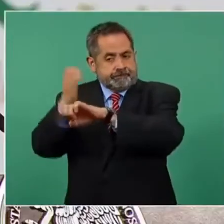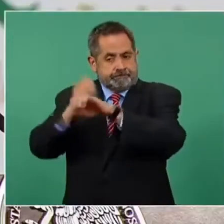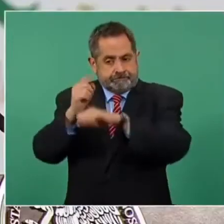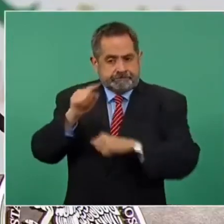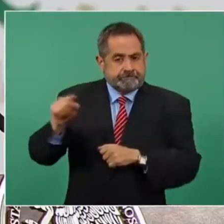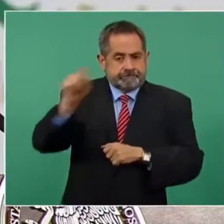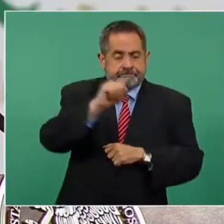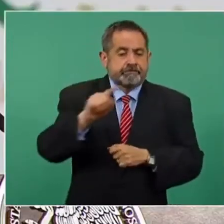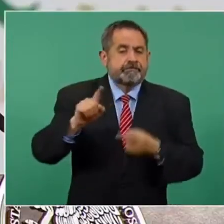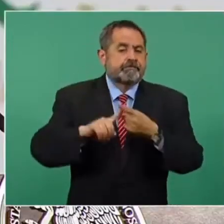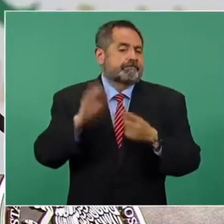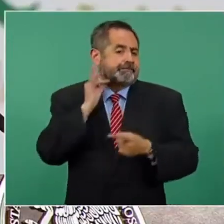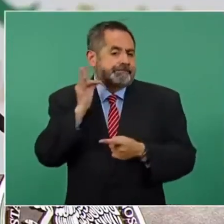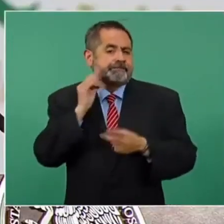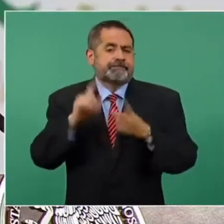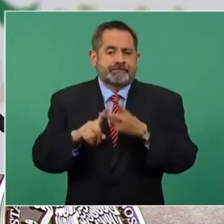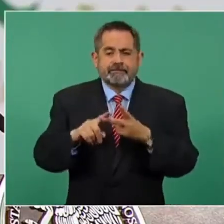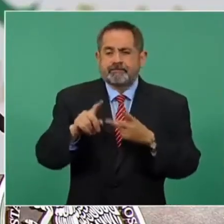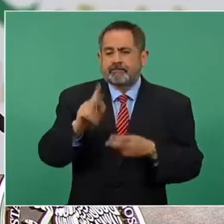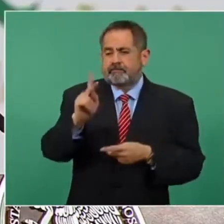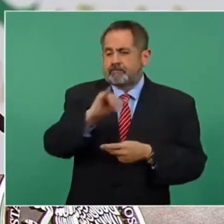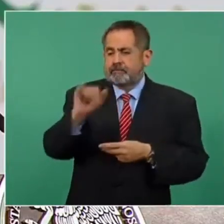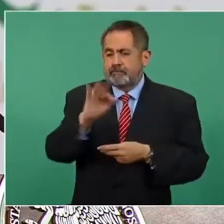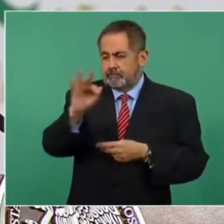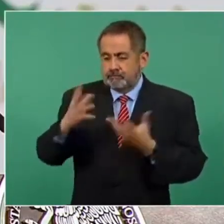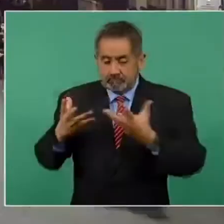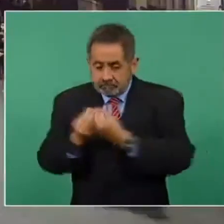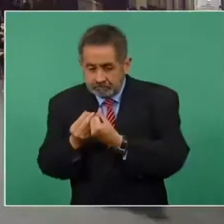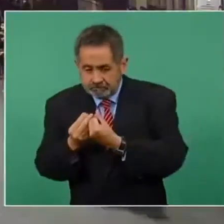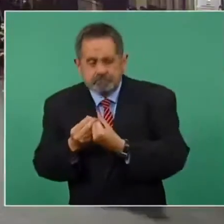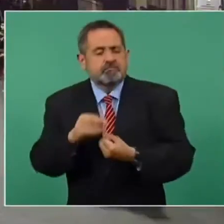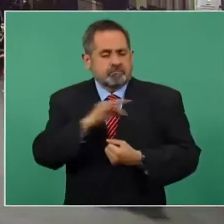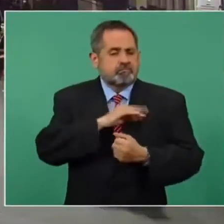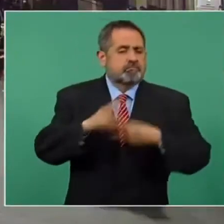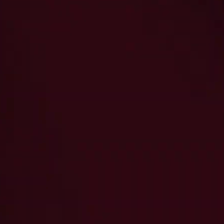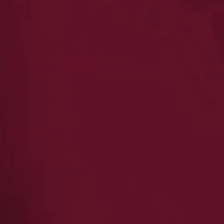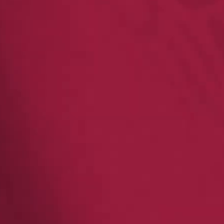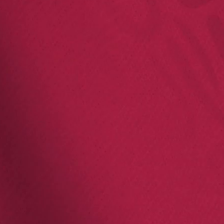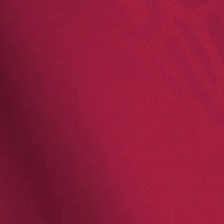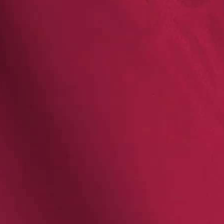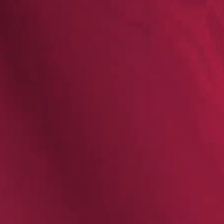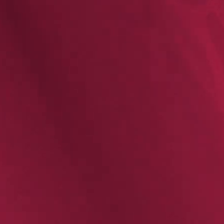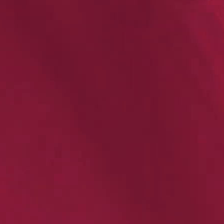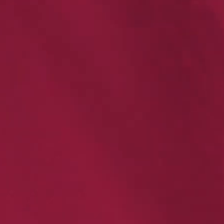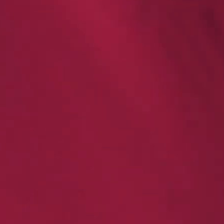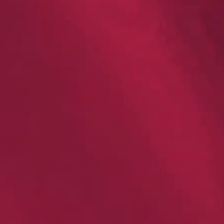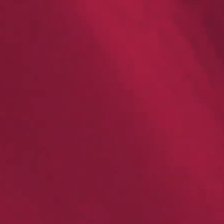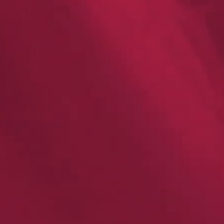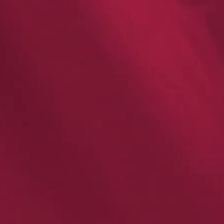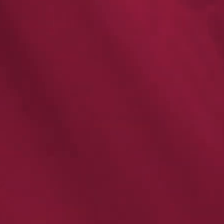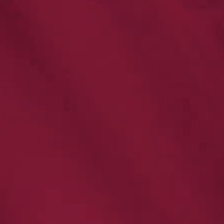las fiscalías y el Poder Judicial puede resolverse. Es cuanto, señor presidente. Gracias.